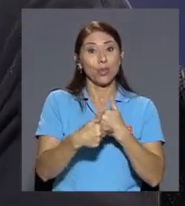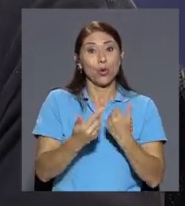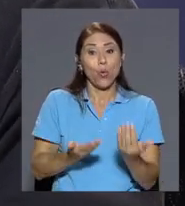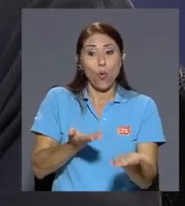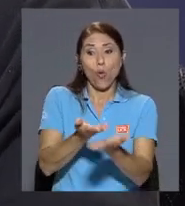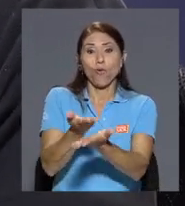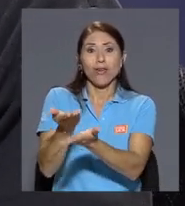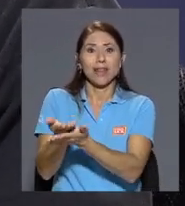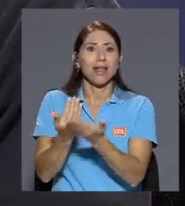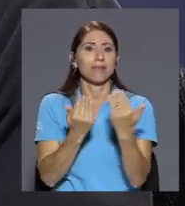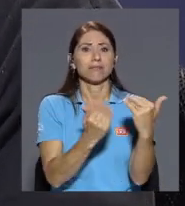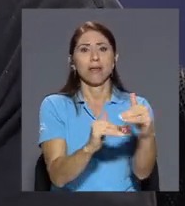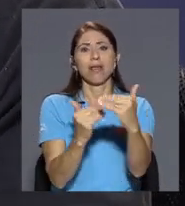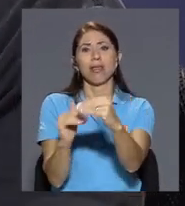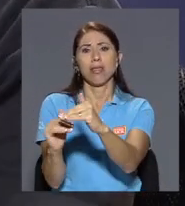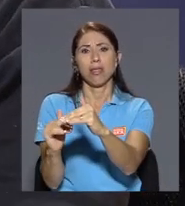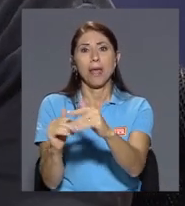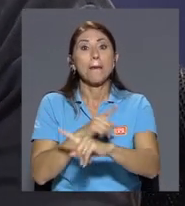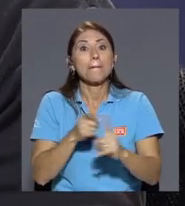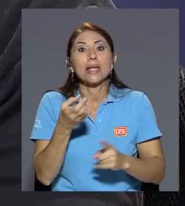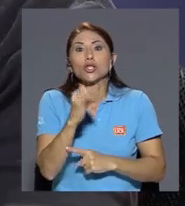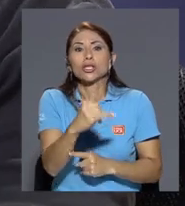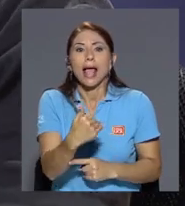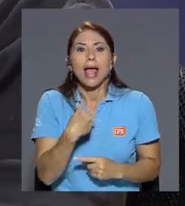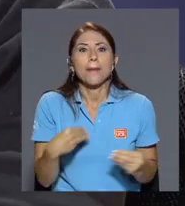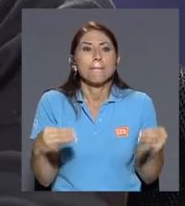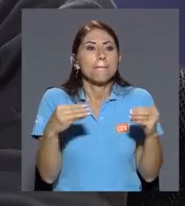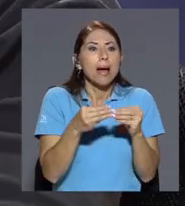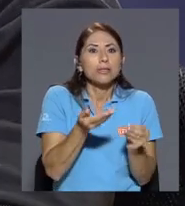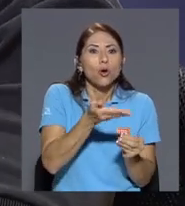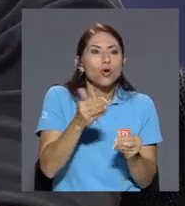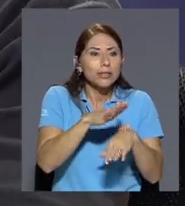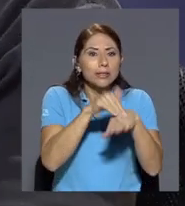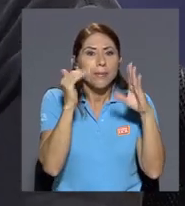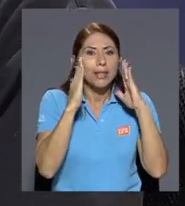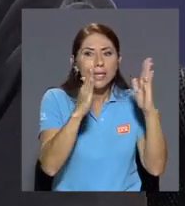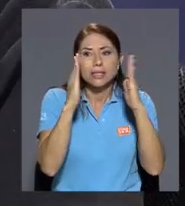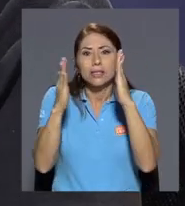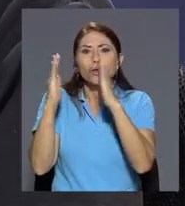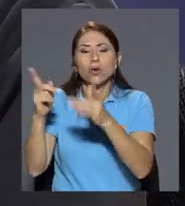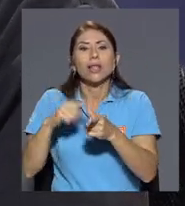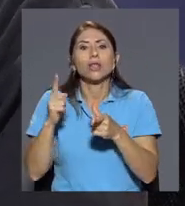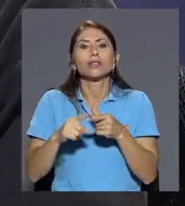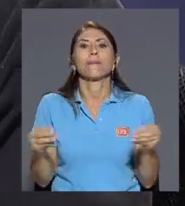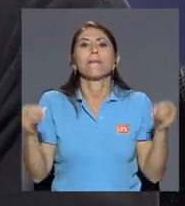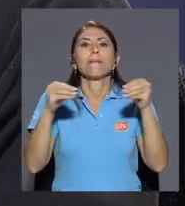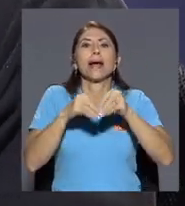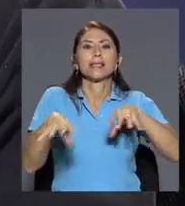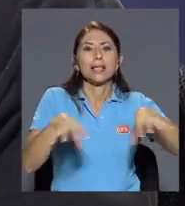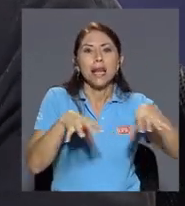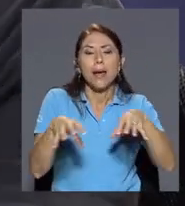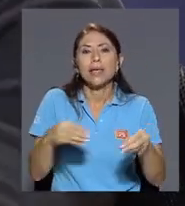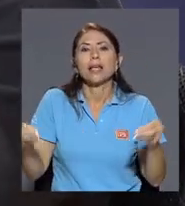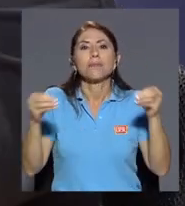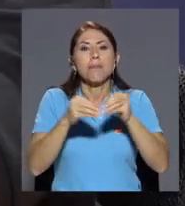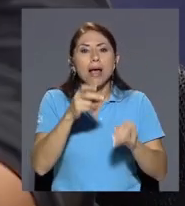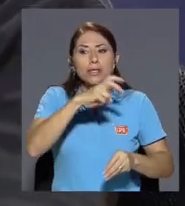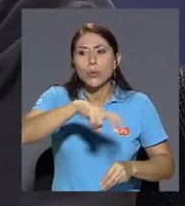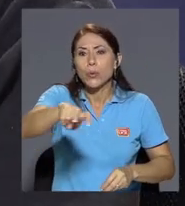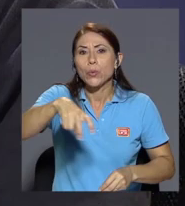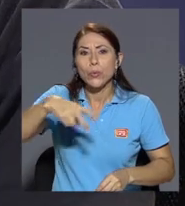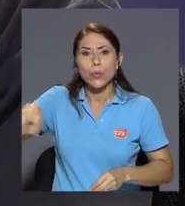al tener ya más atractores ya se empieza a generar más dinámicas más recorridos más